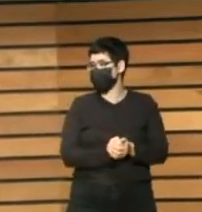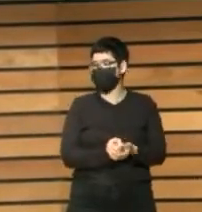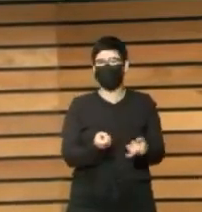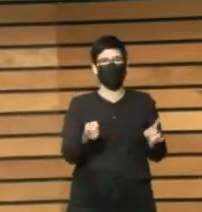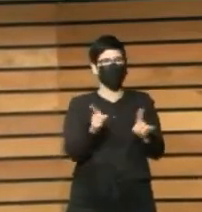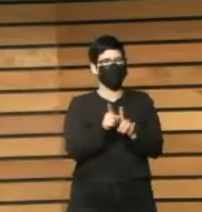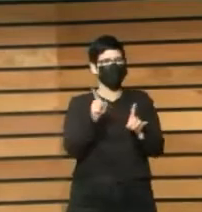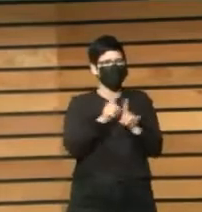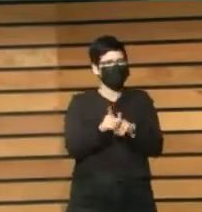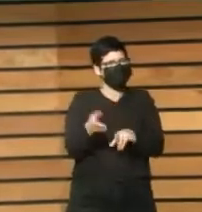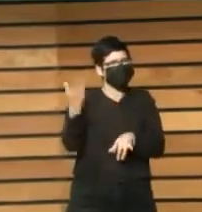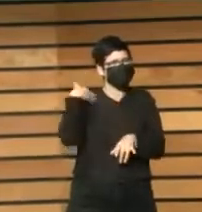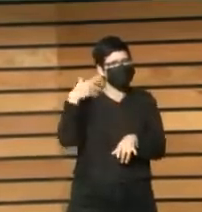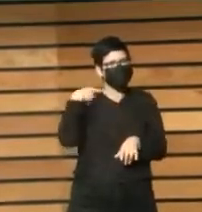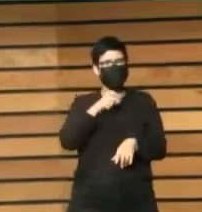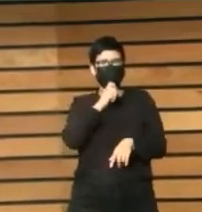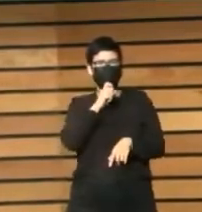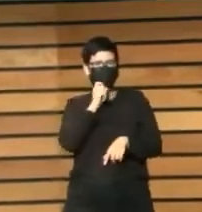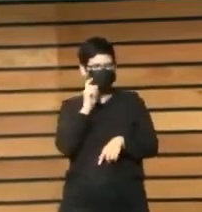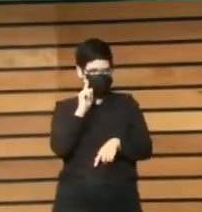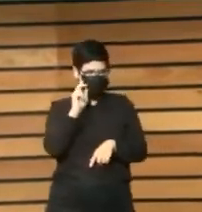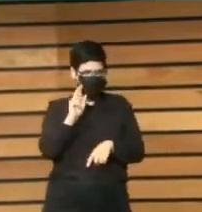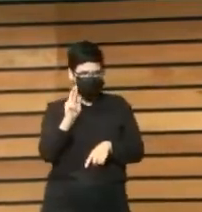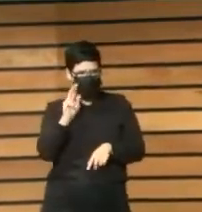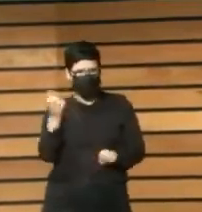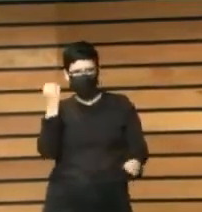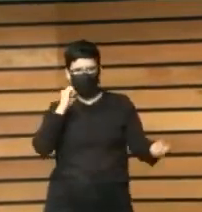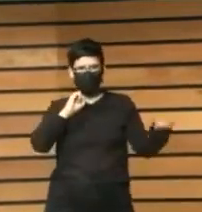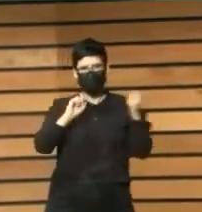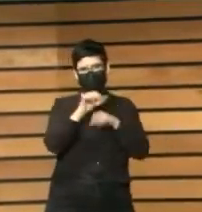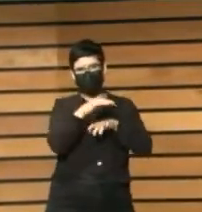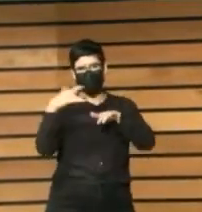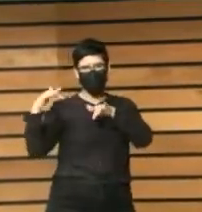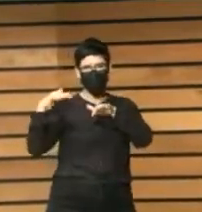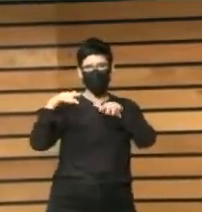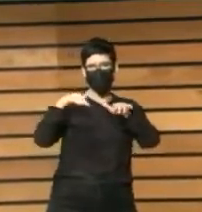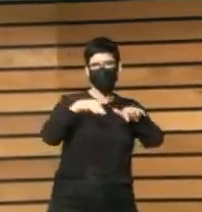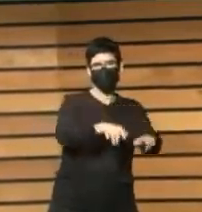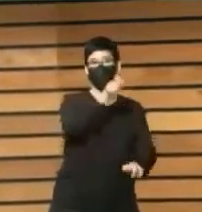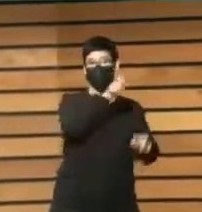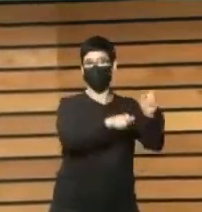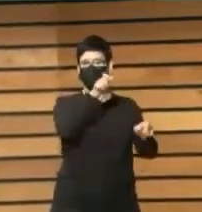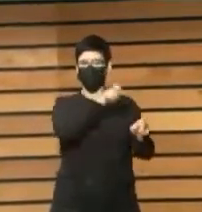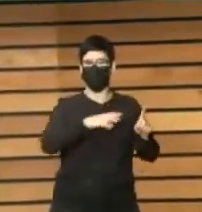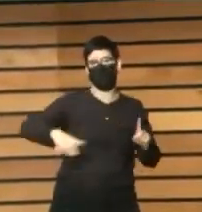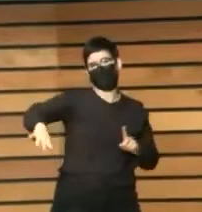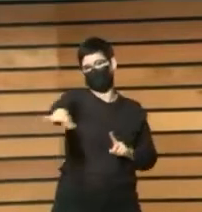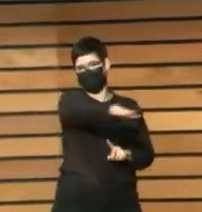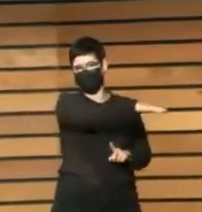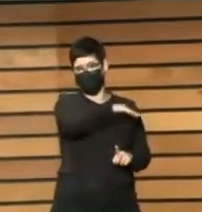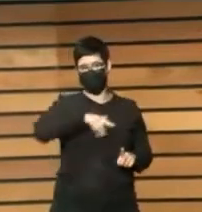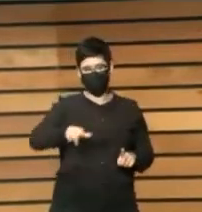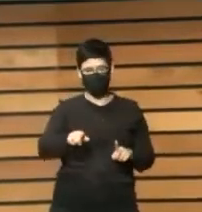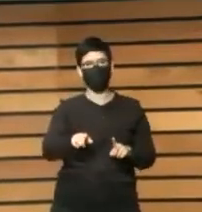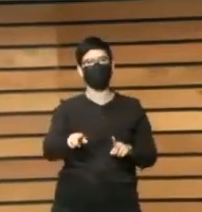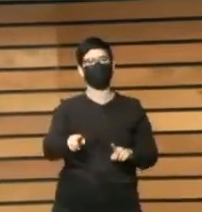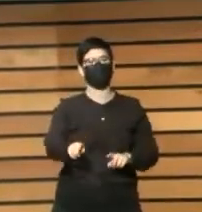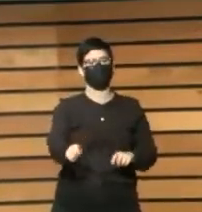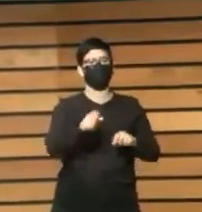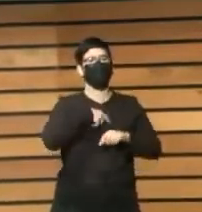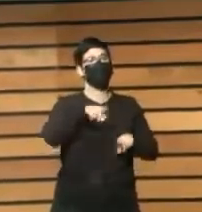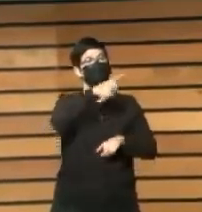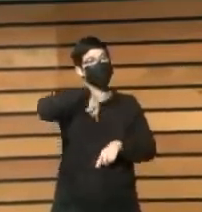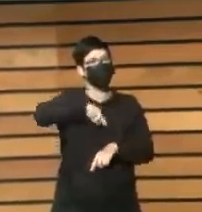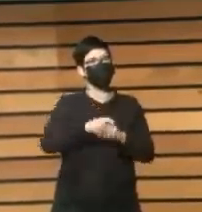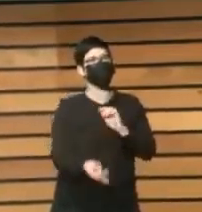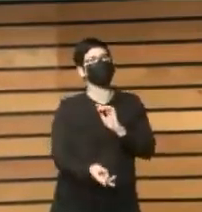comportaban los públicos, cómo es el flujo de las personas que se mueven por la Mediateca, nos han llevado también a generar